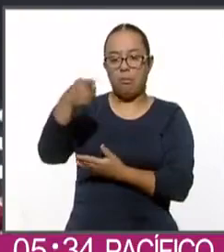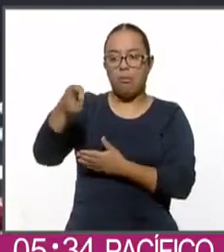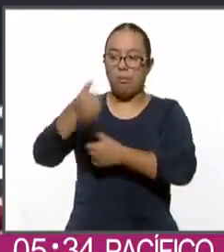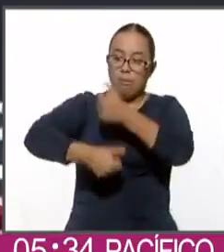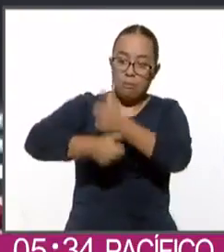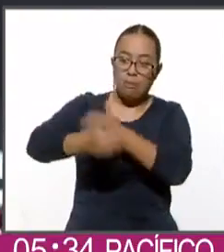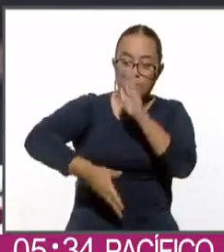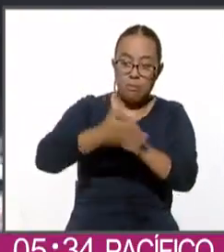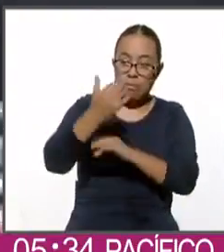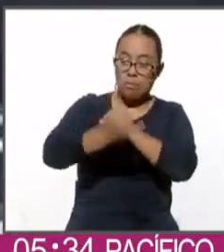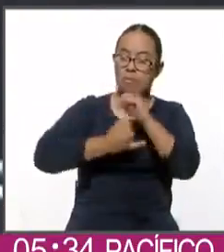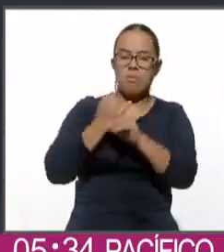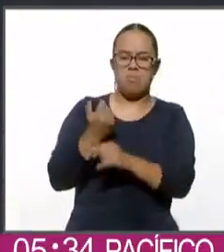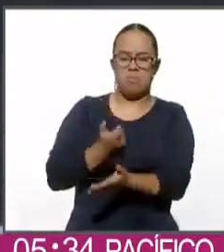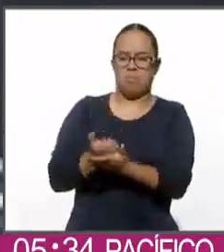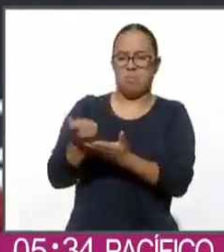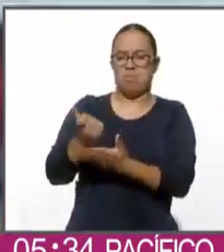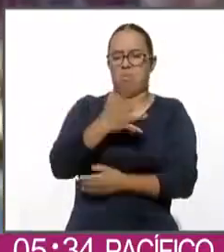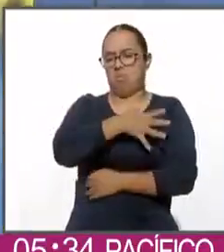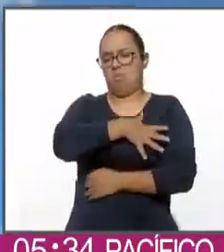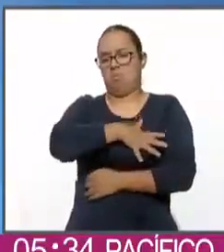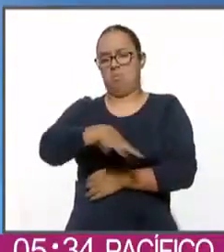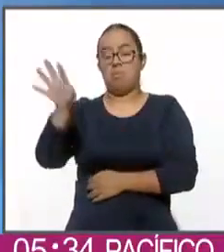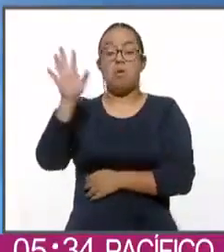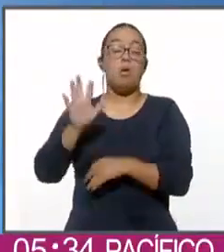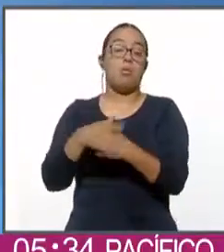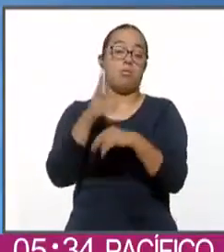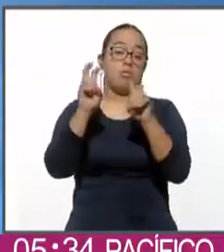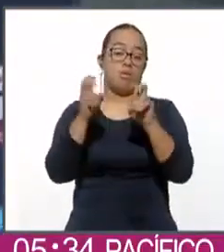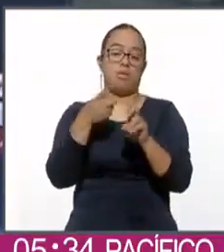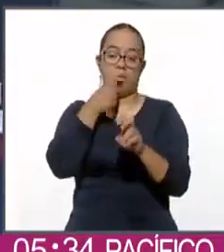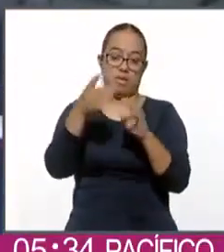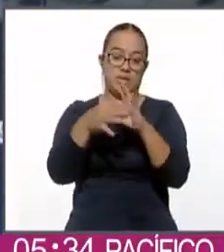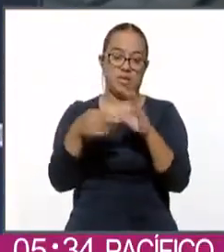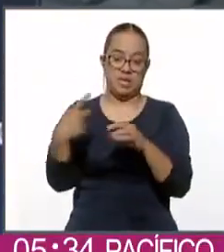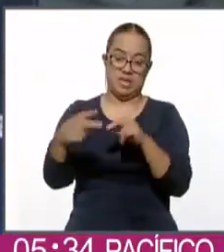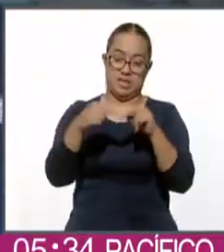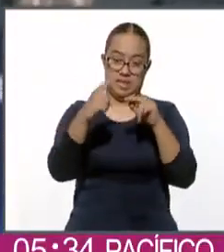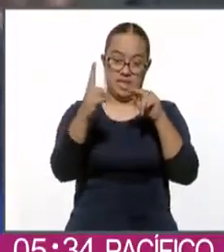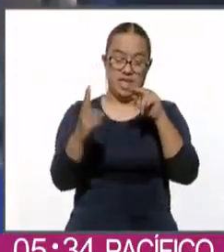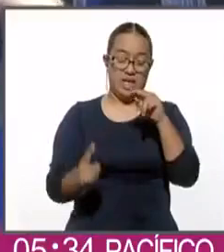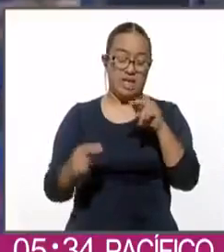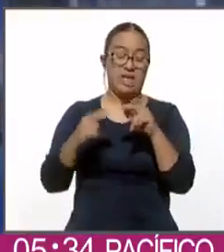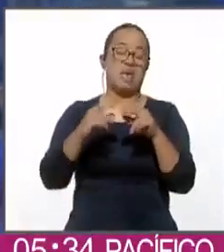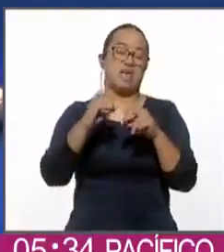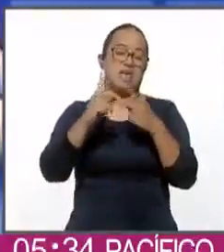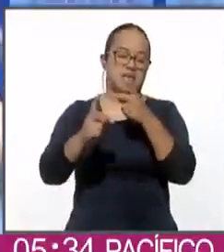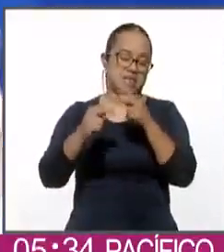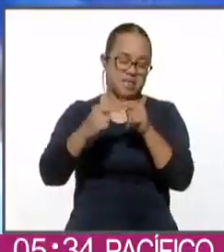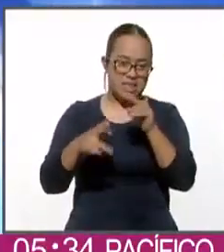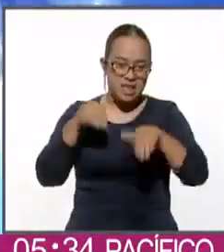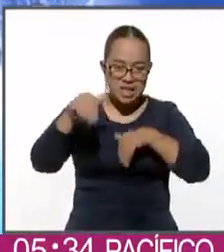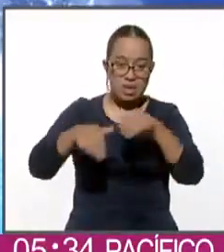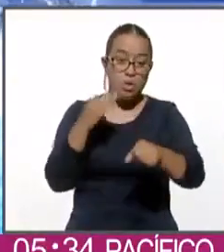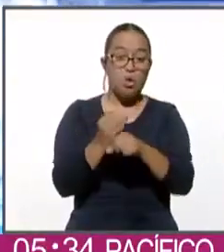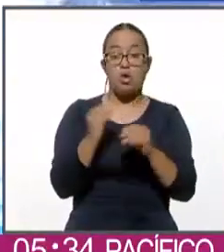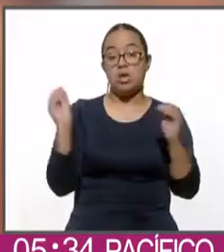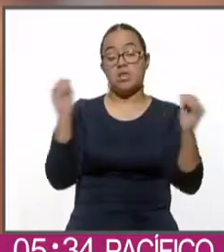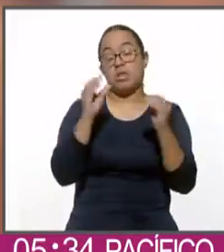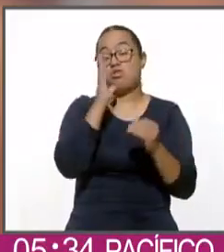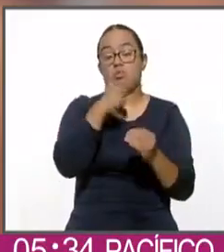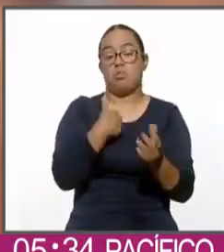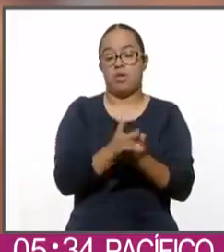sus competencias internacionales con el argumento de que los recursos de la Federación de Natación estaban precisamente en medio de un litigio.